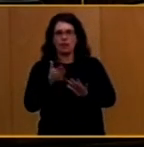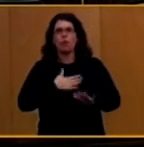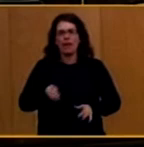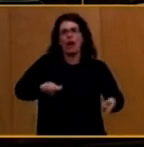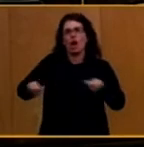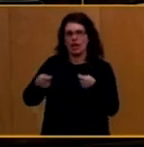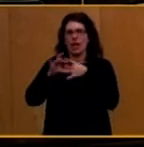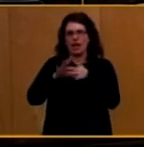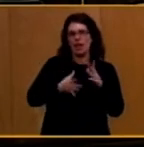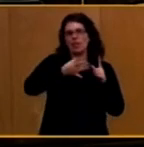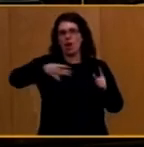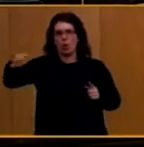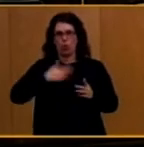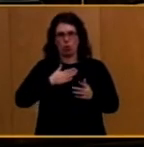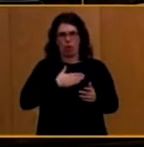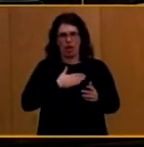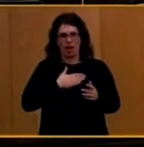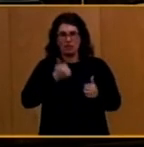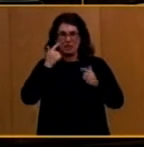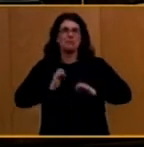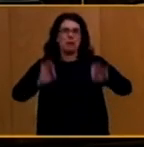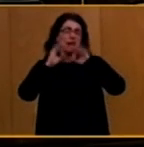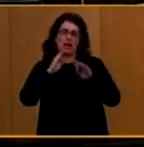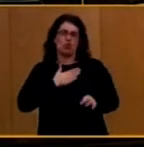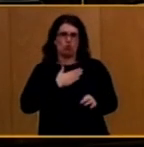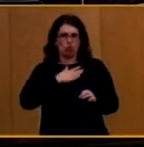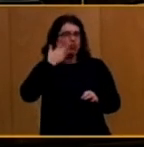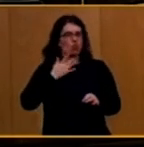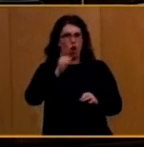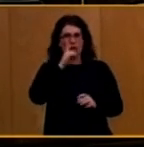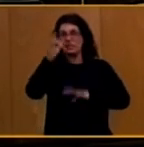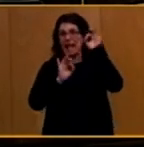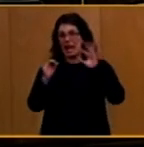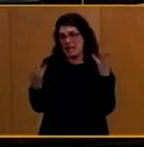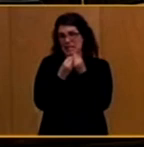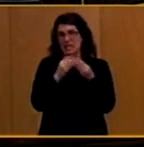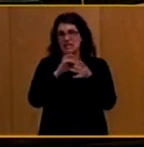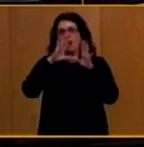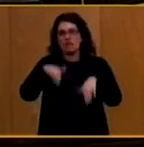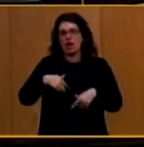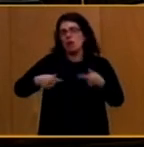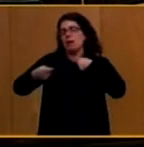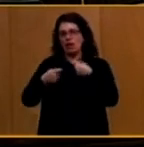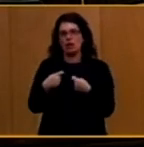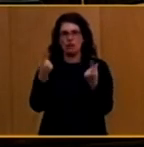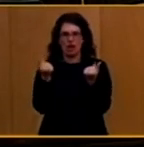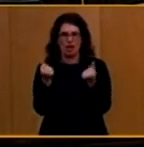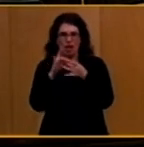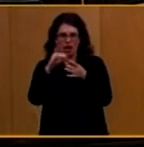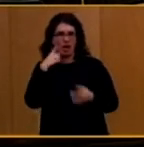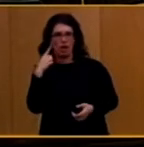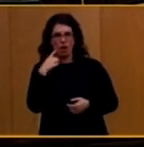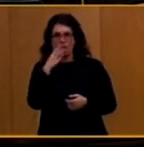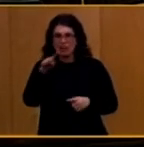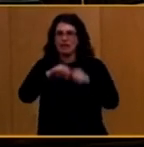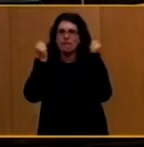especialmente la deuda que tenemos que no es legítima y los intereses con esos del mercado financiero porque sería la manera de quitarnos